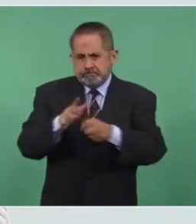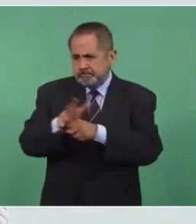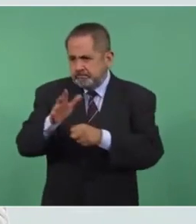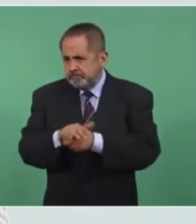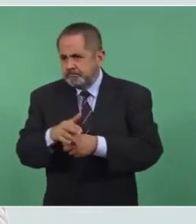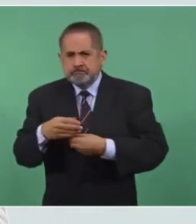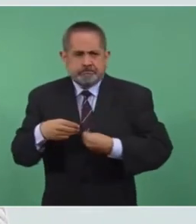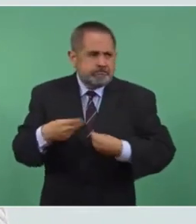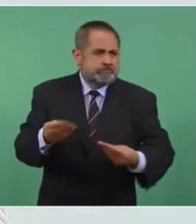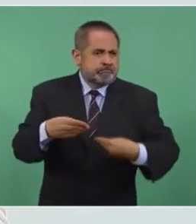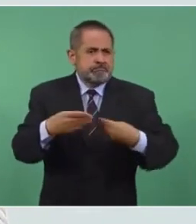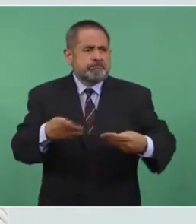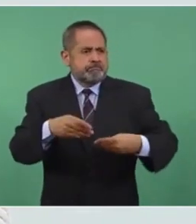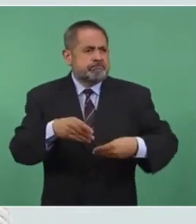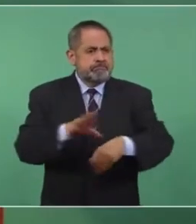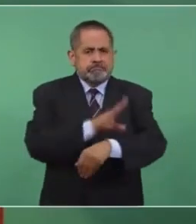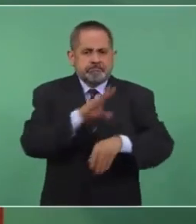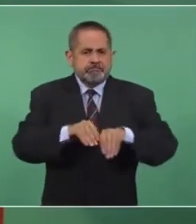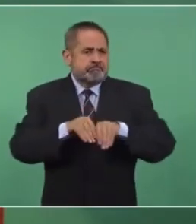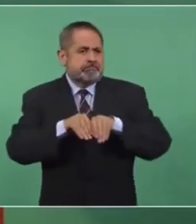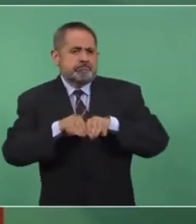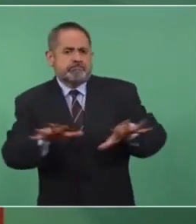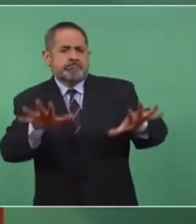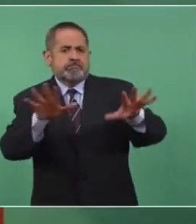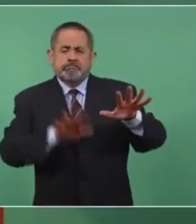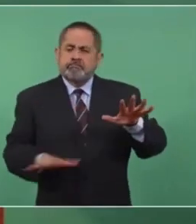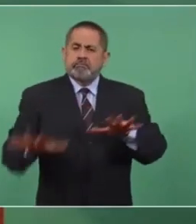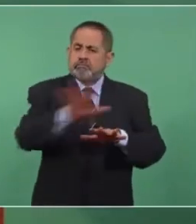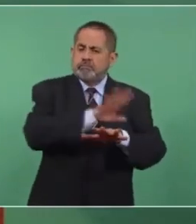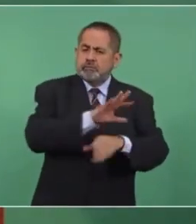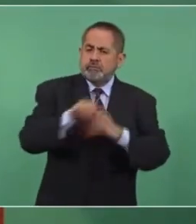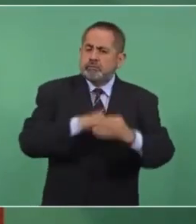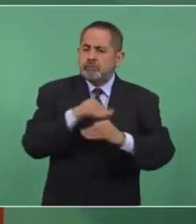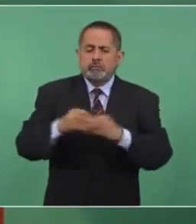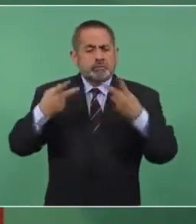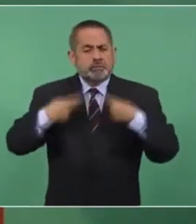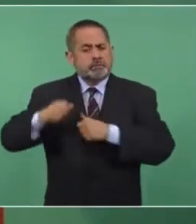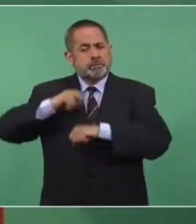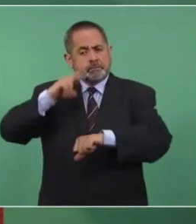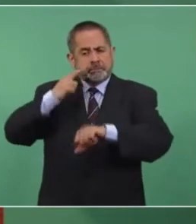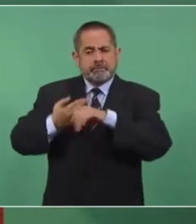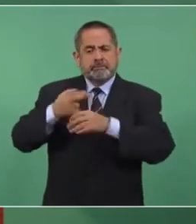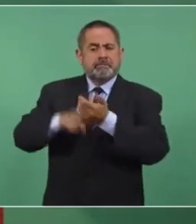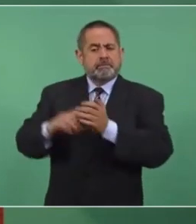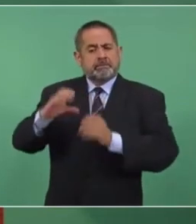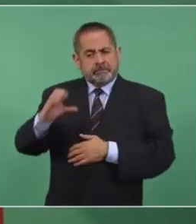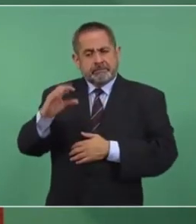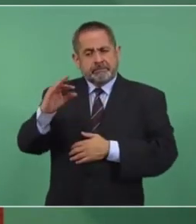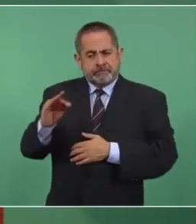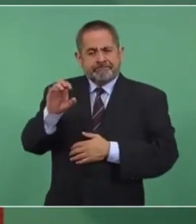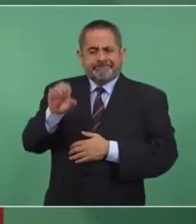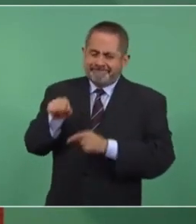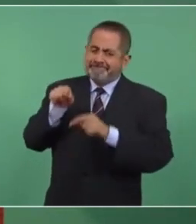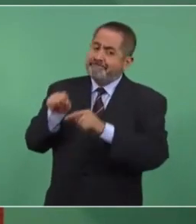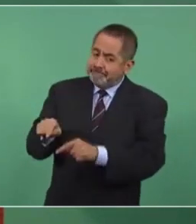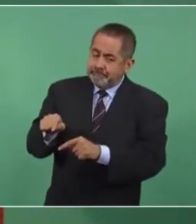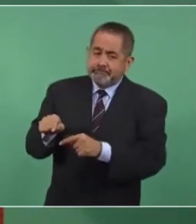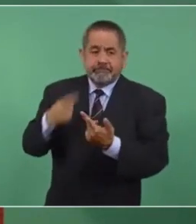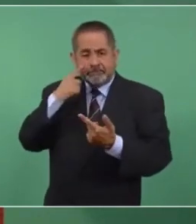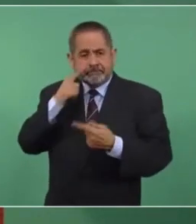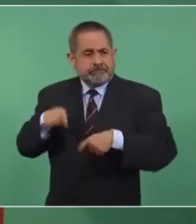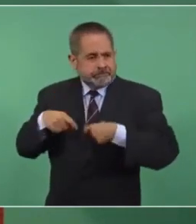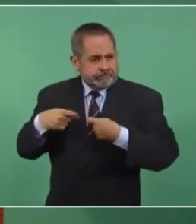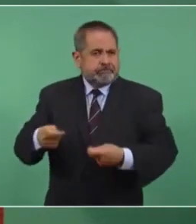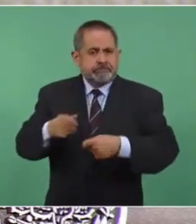continuo de energía eléctrica a toda la población como condición indispensable para